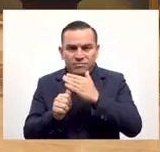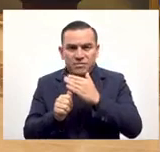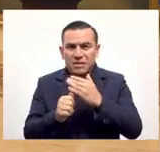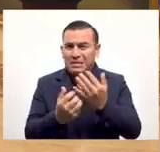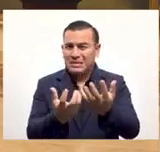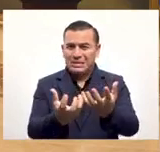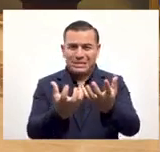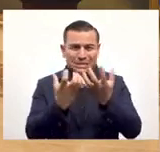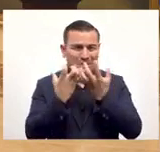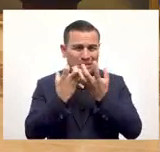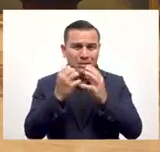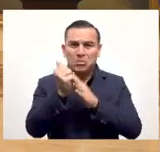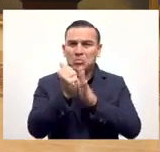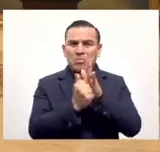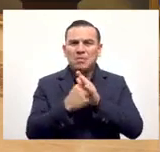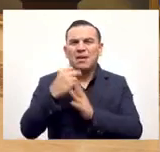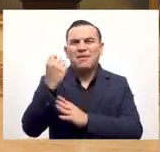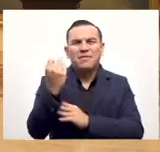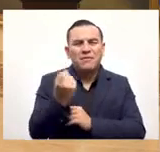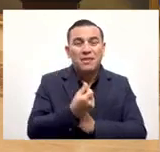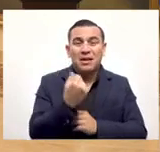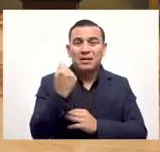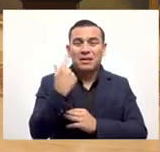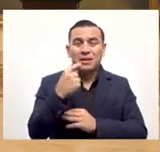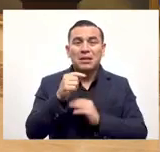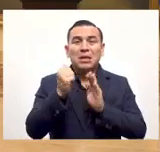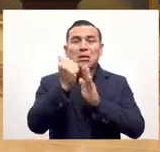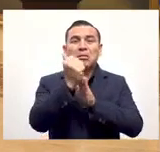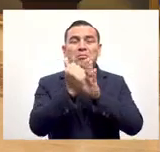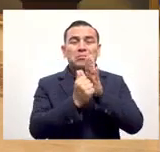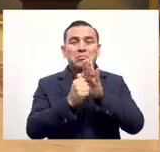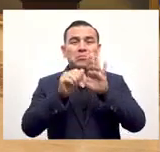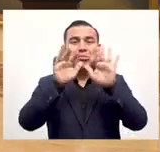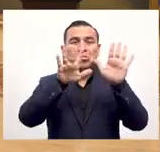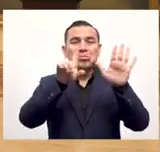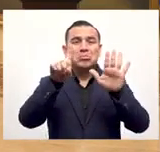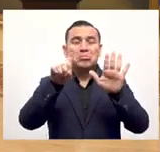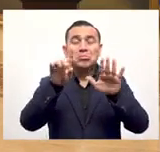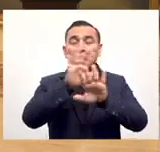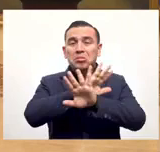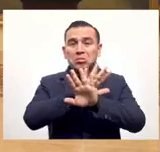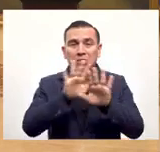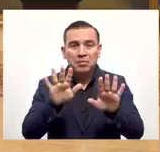mil artículos fácil de entender. Es una ley de 16 artículos.